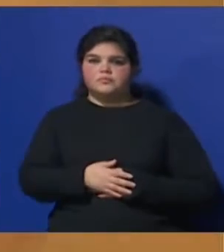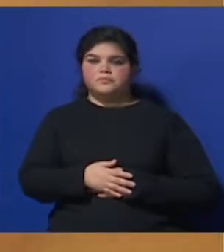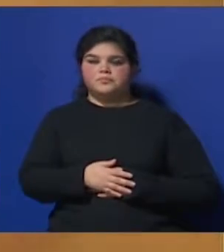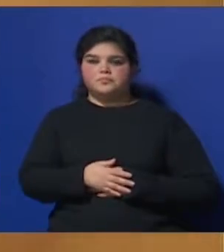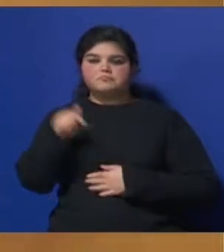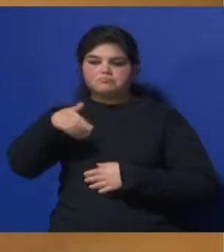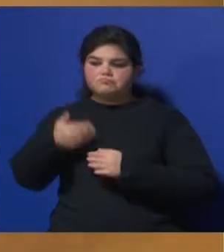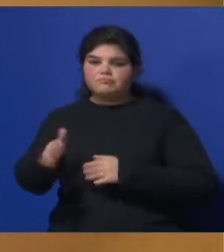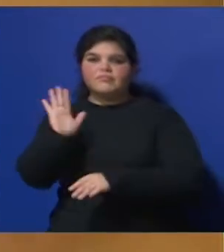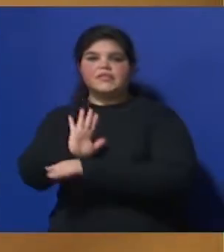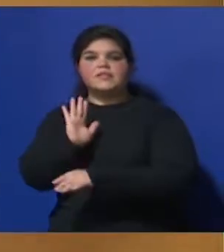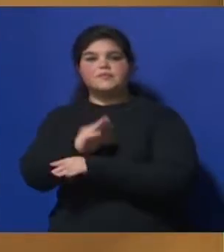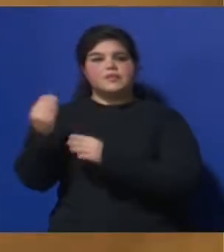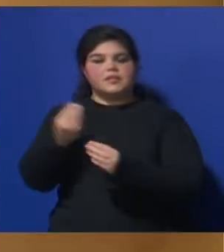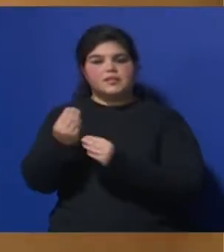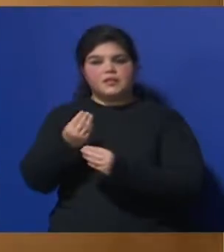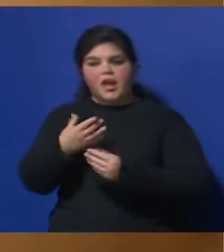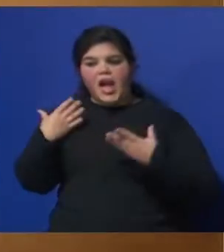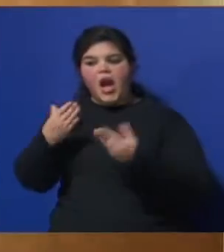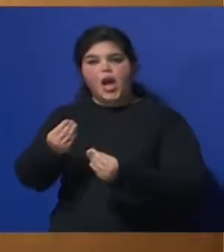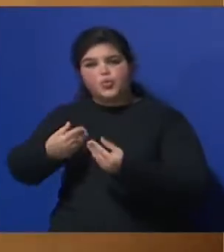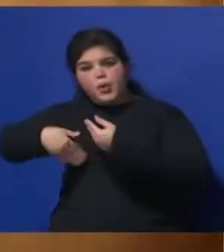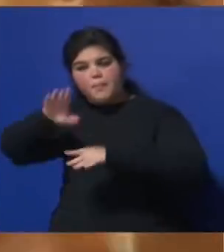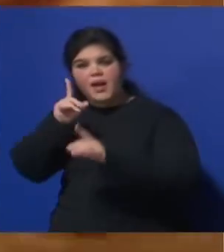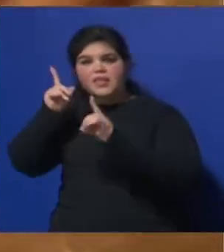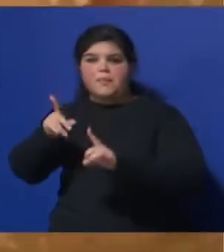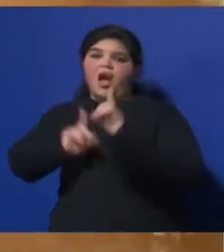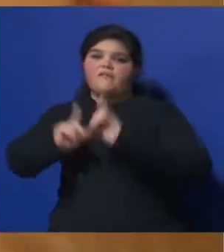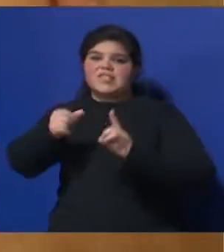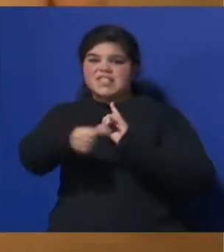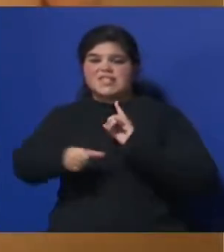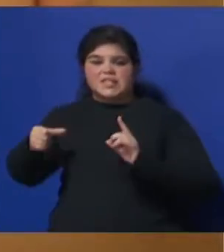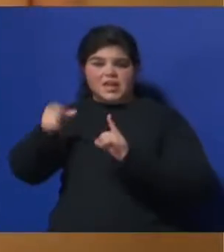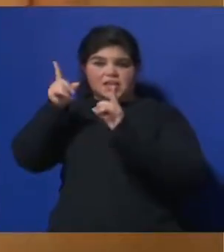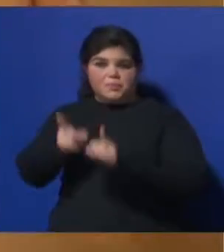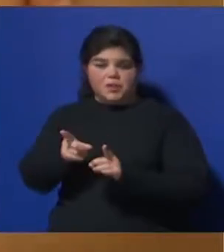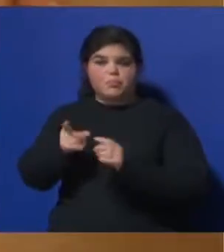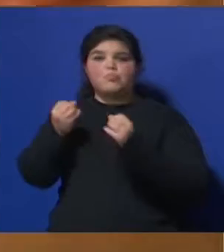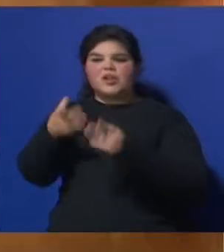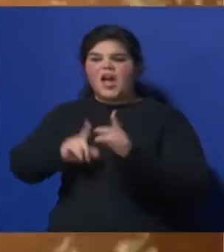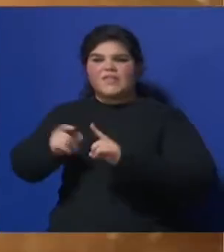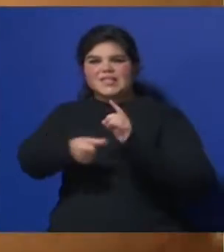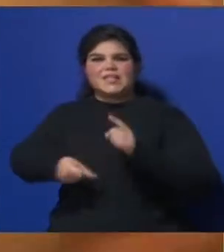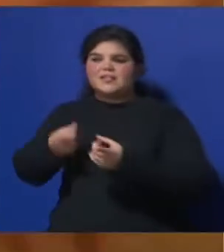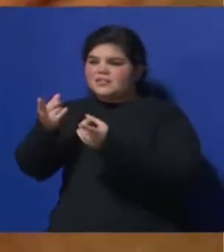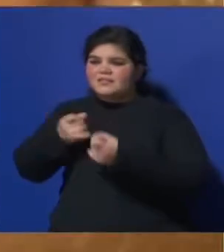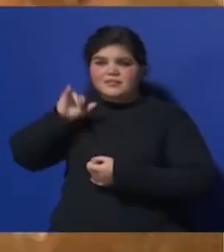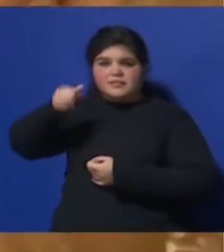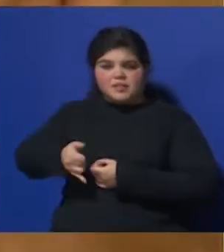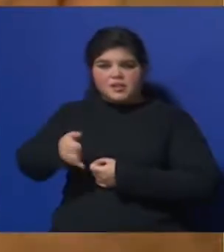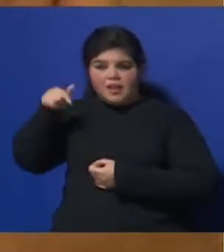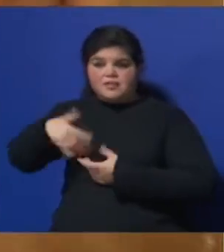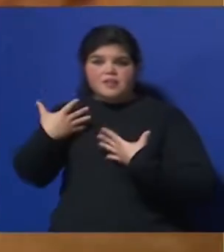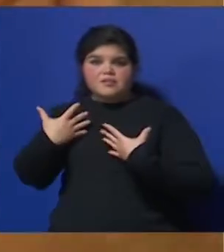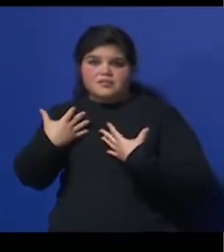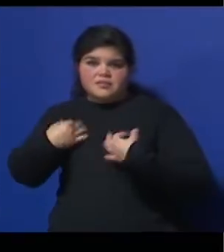eso va a llevar a que tenga que Tener más asistencia Incluso una cesárea Porque muchas veces la cesárea también es necesaria Salva vida